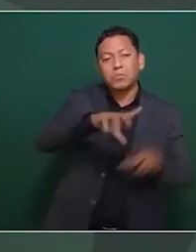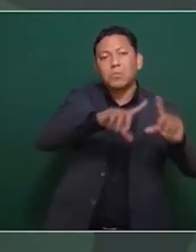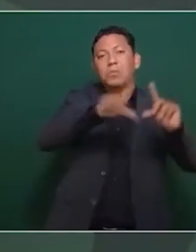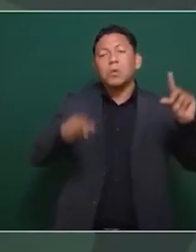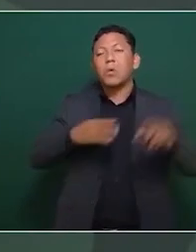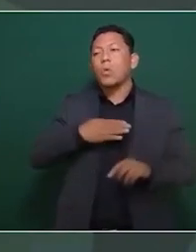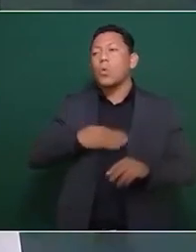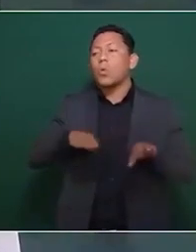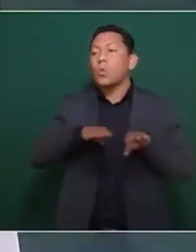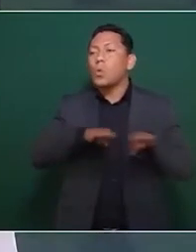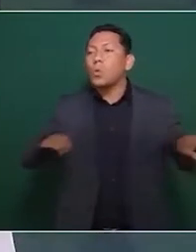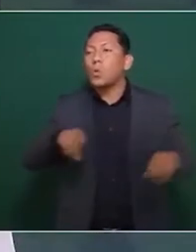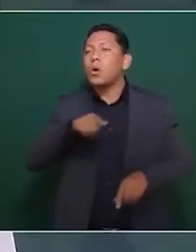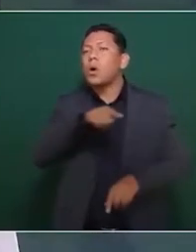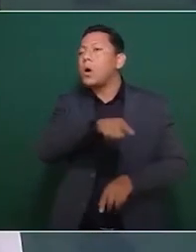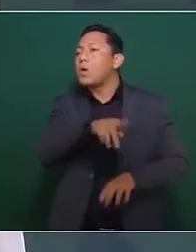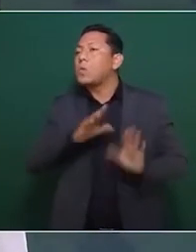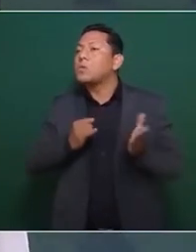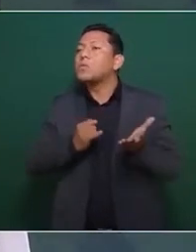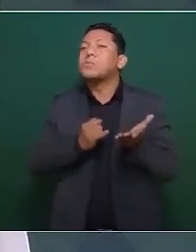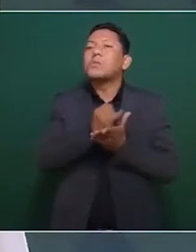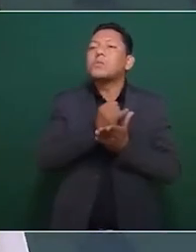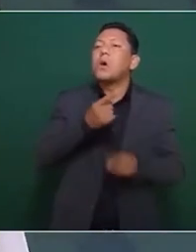pone y quita